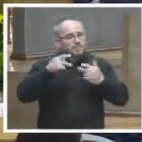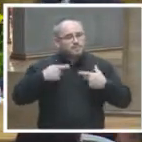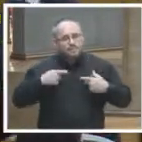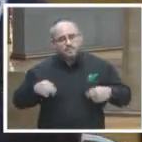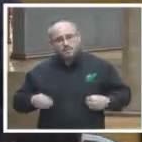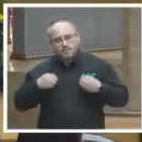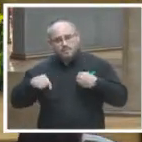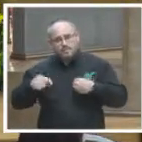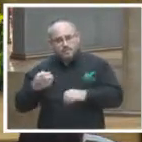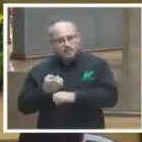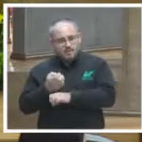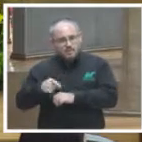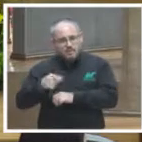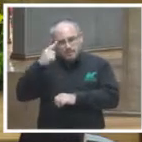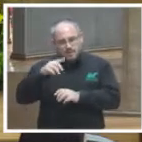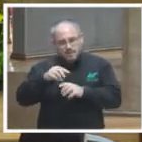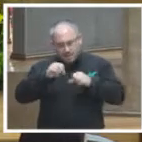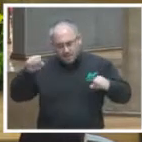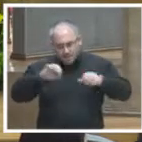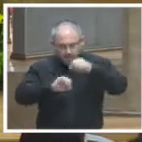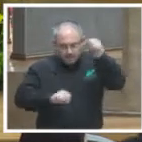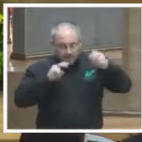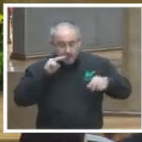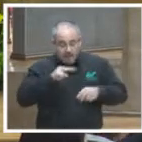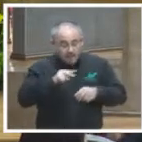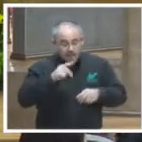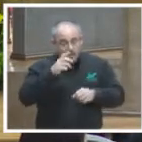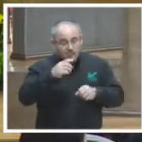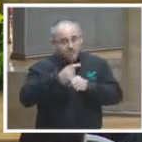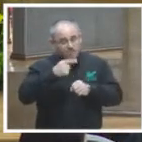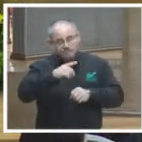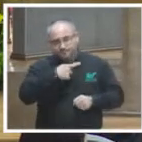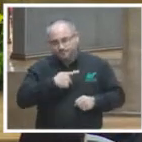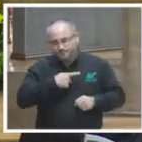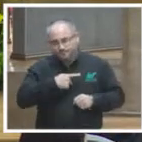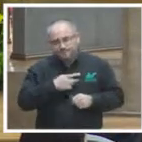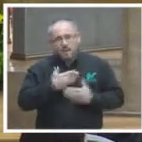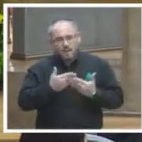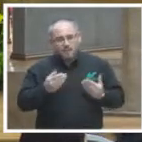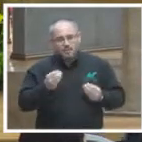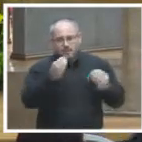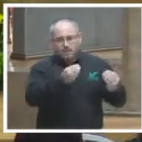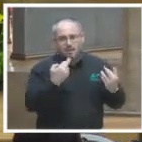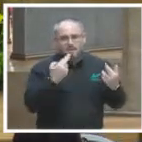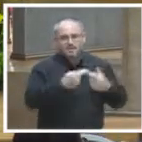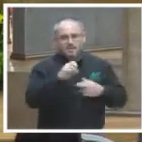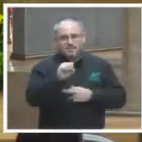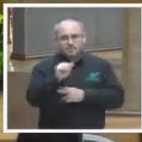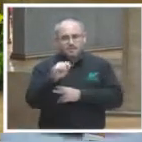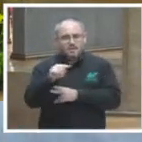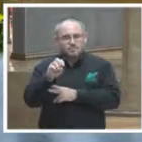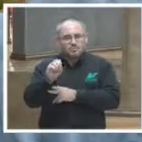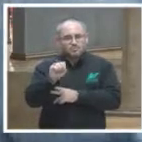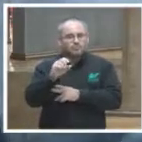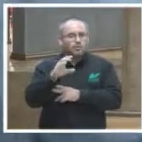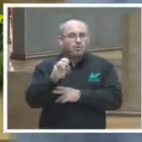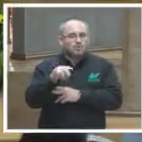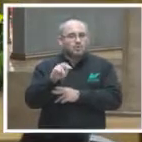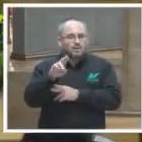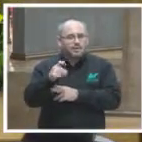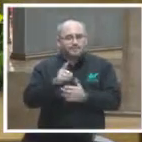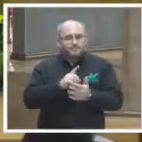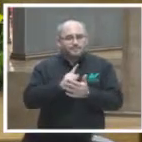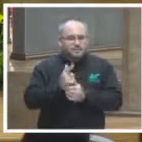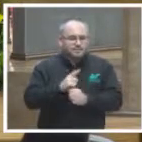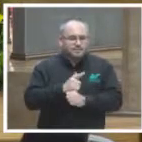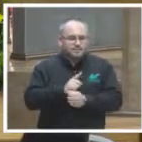en la transparencia, rendición de cuentas y la opinión pública. Ahora, doy la palabra al maestro Alejandro Santos Contreras, quien es licenciado en Derecho